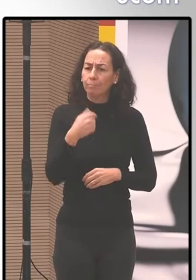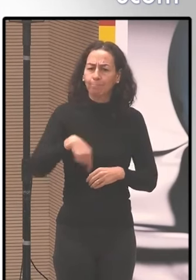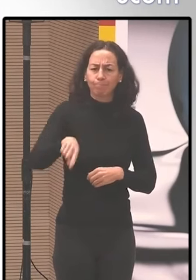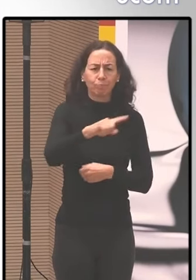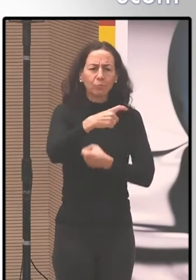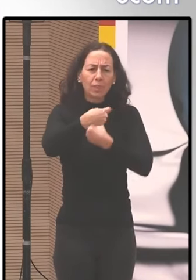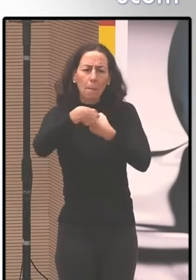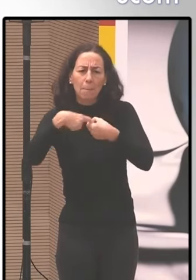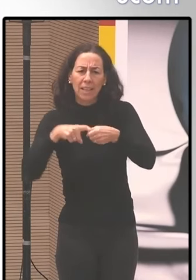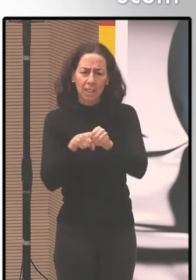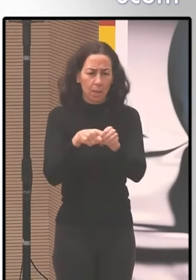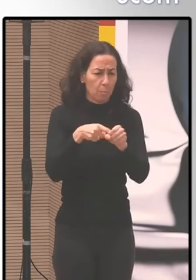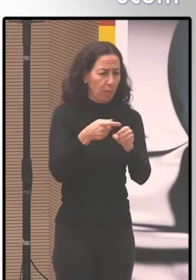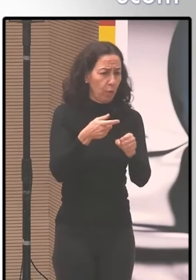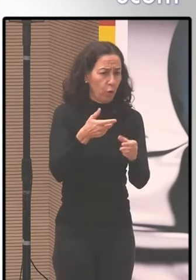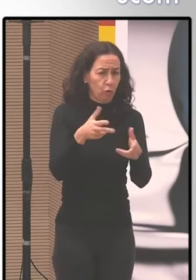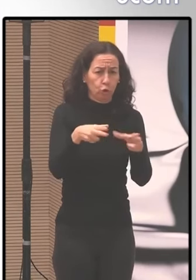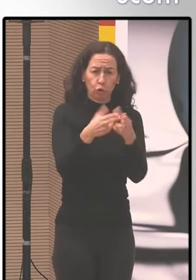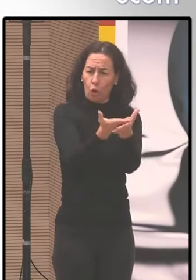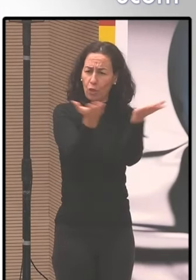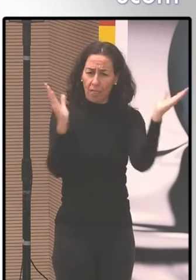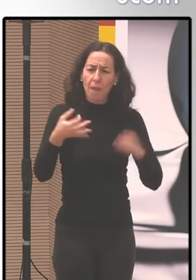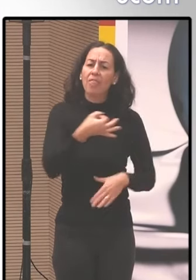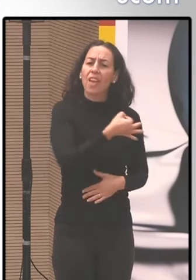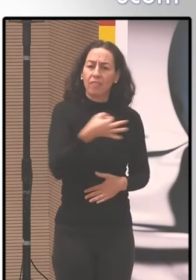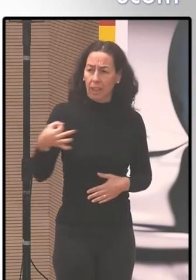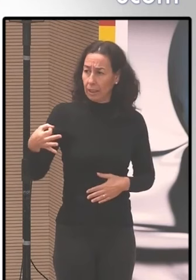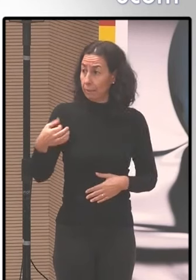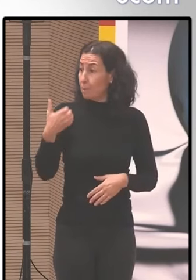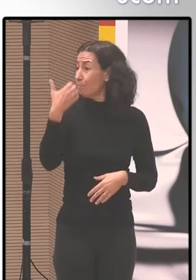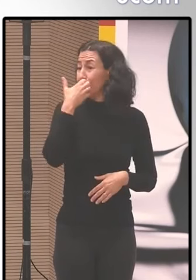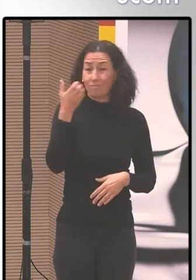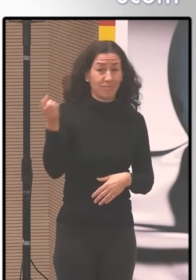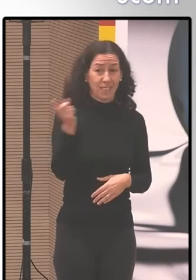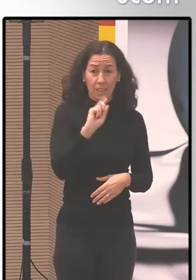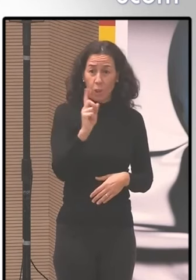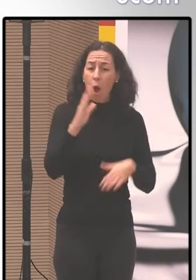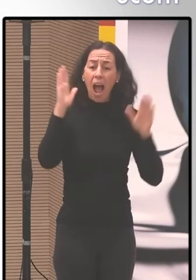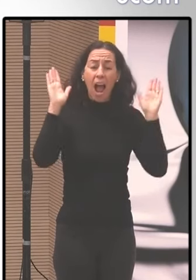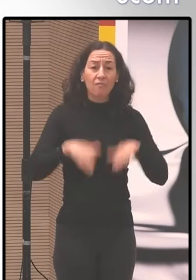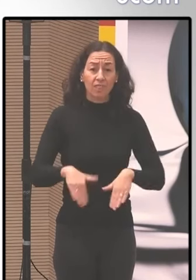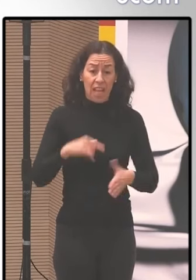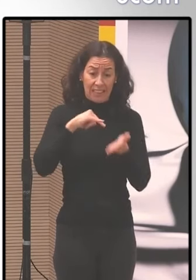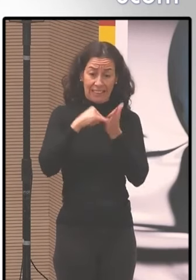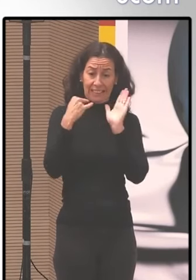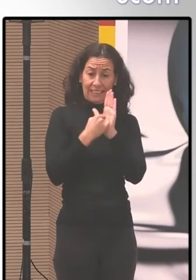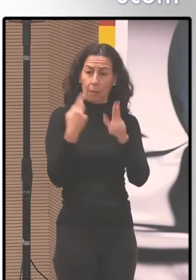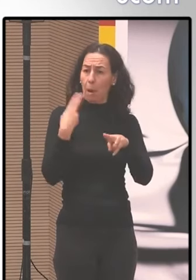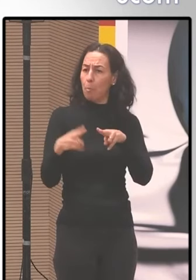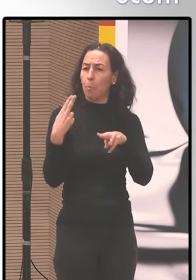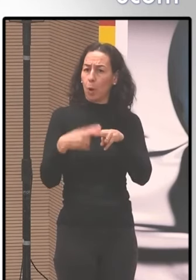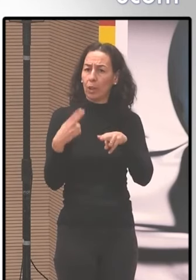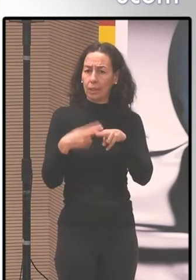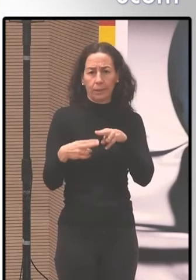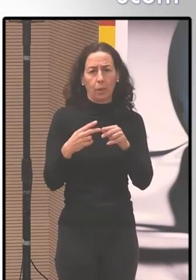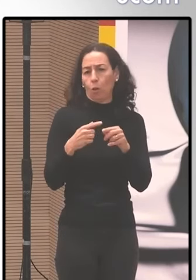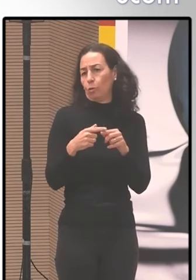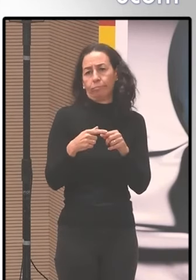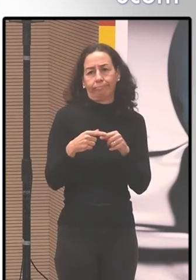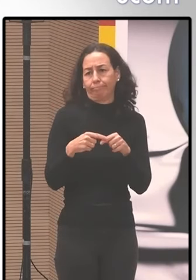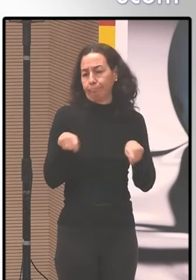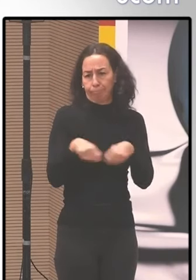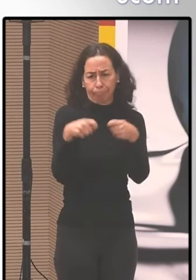efectiva de la ciudadanía porque si no la pérdida de legitimidad de nuestros sistemas políticos del sistema político